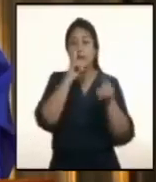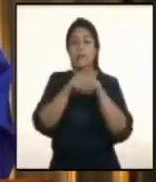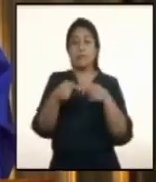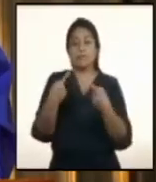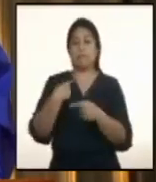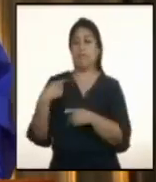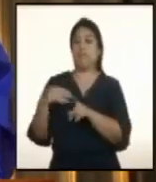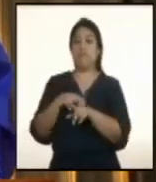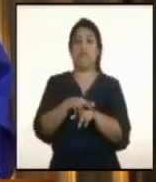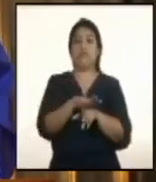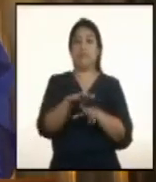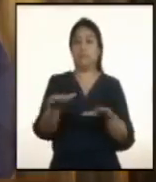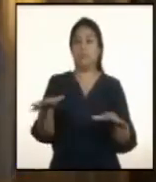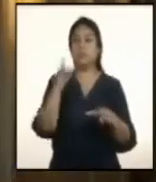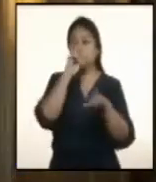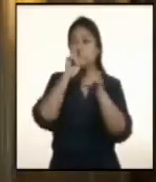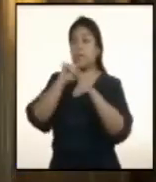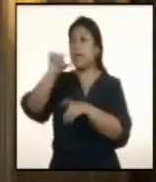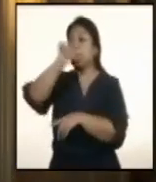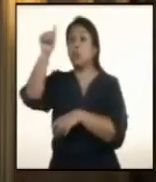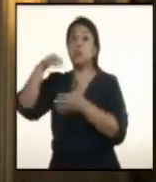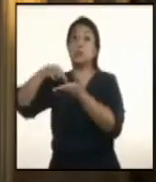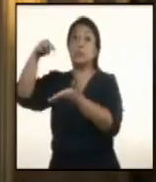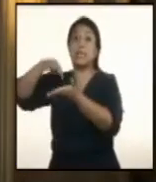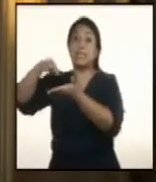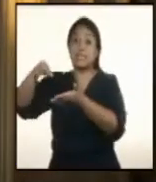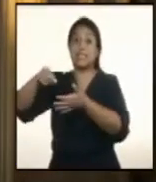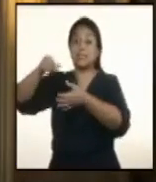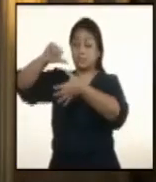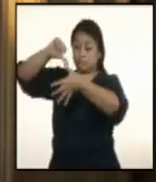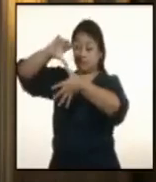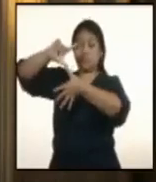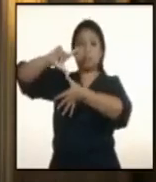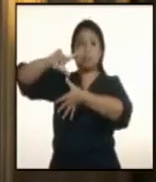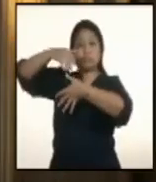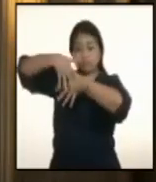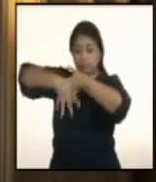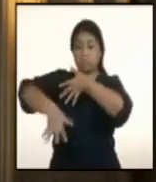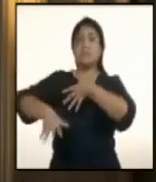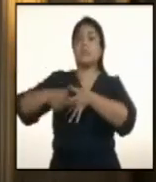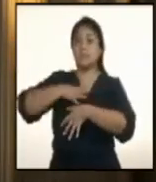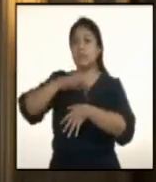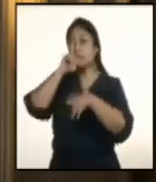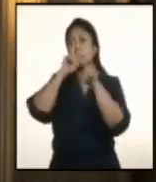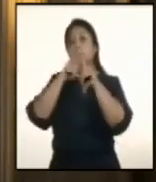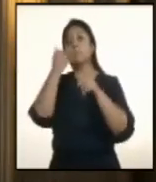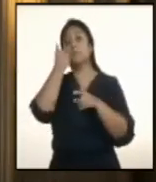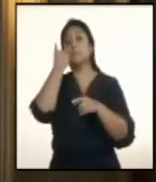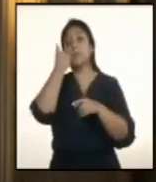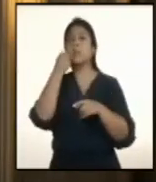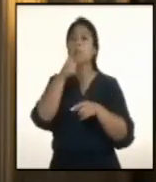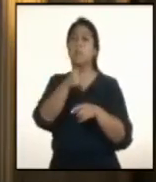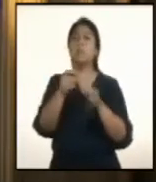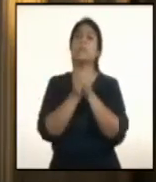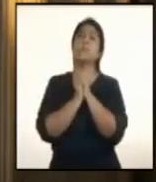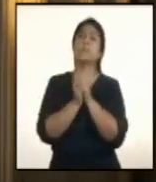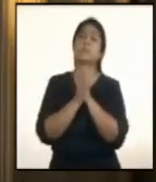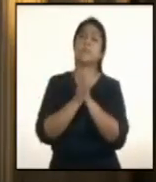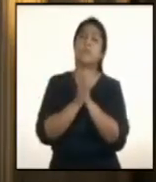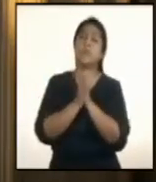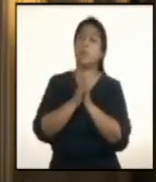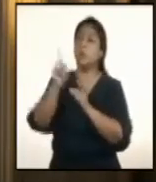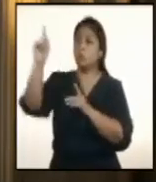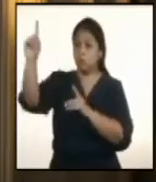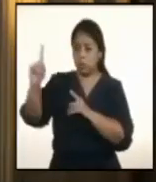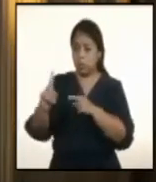otros países del norte. Yo les pido a todos aquellos que cuando miren a un retornado que lleva ya